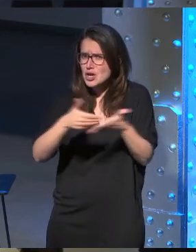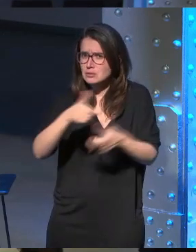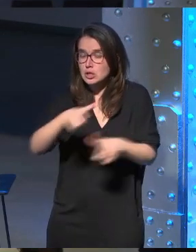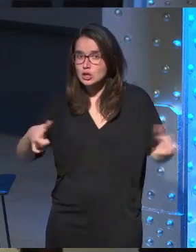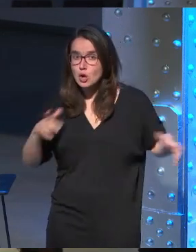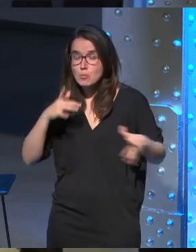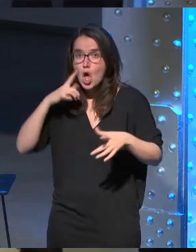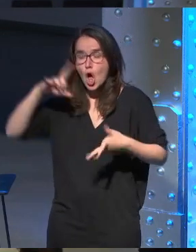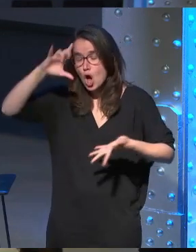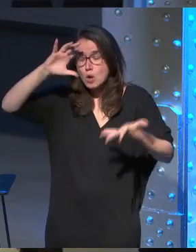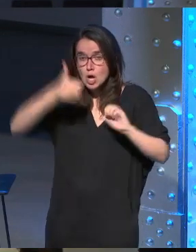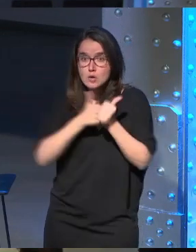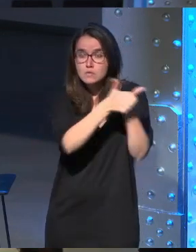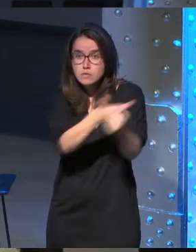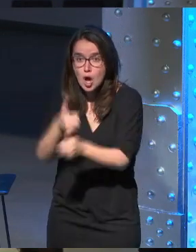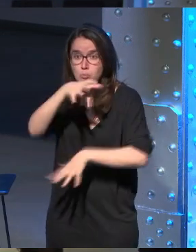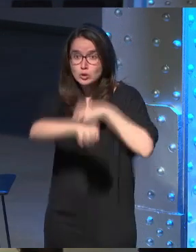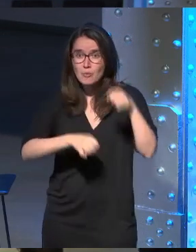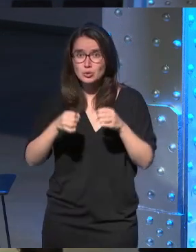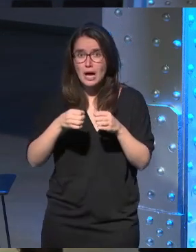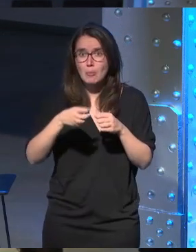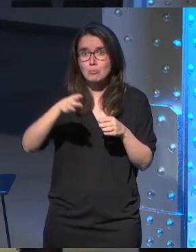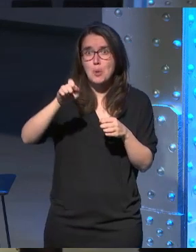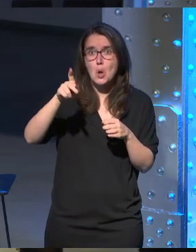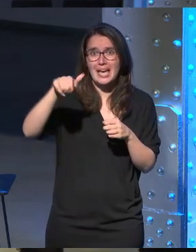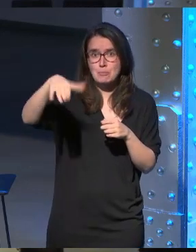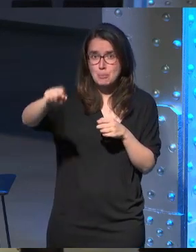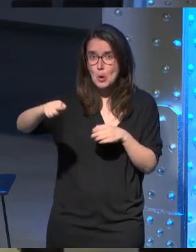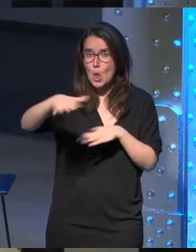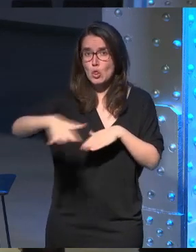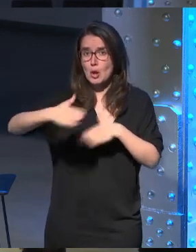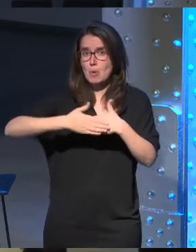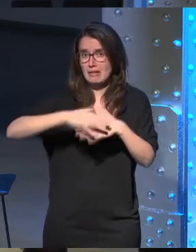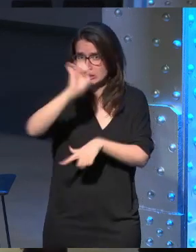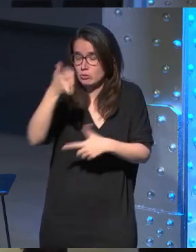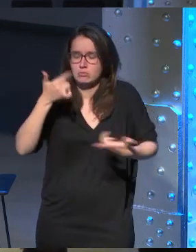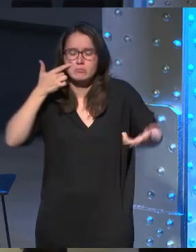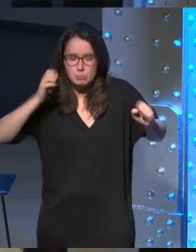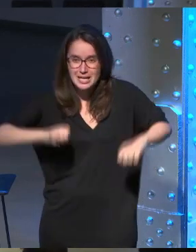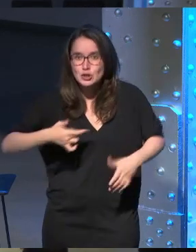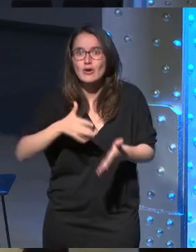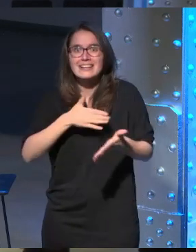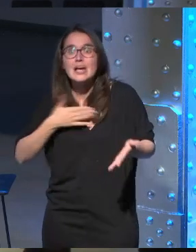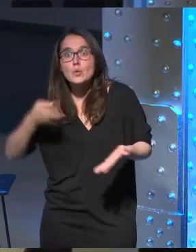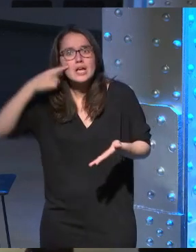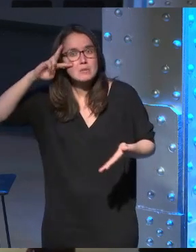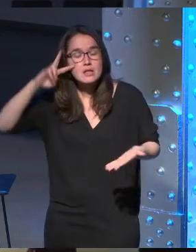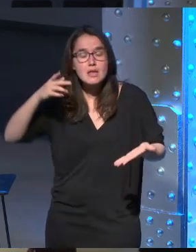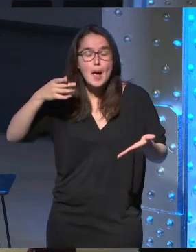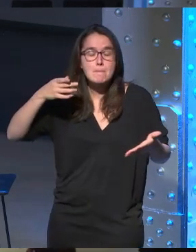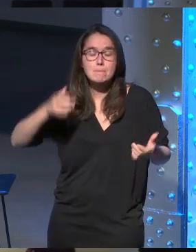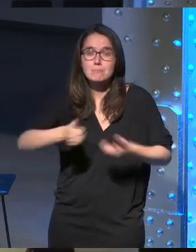locos persiguiendo Pikachu por la puerta del sol pero bueno podéis decir no es que yo quiero una experiencia más inmersiva